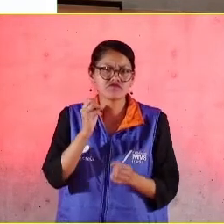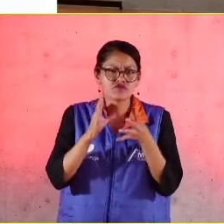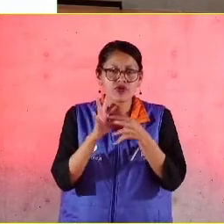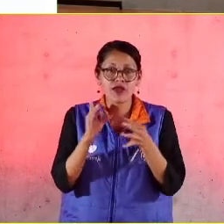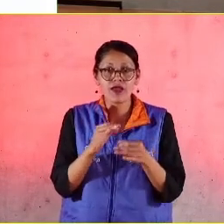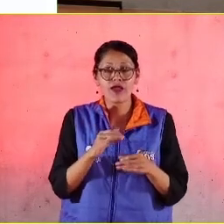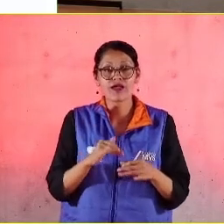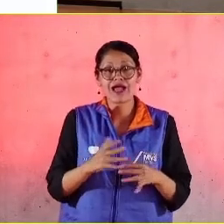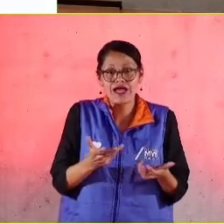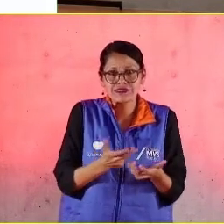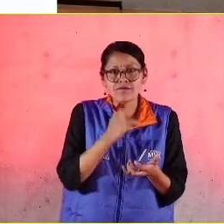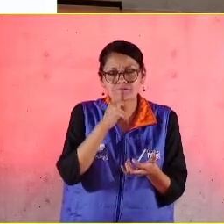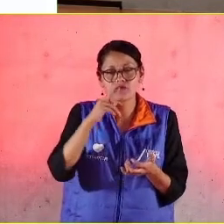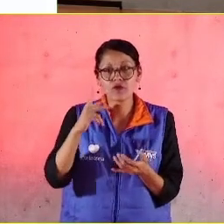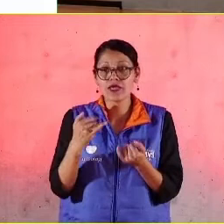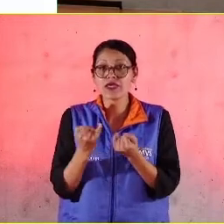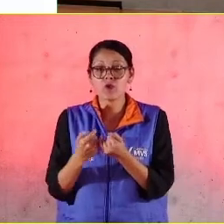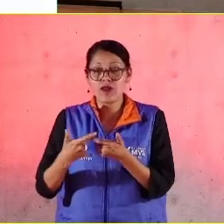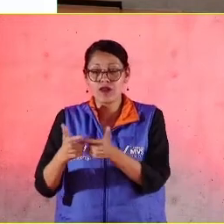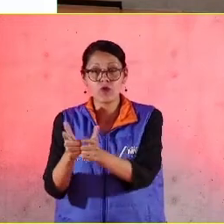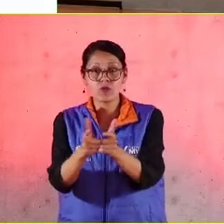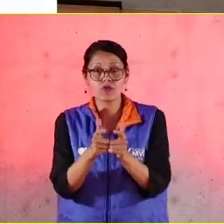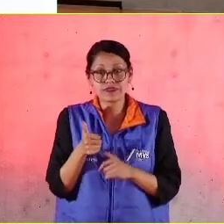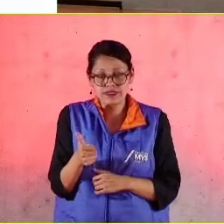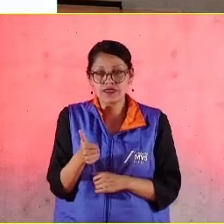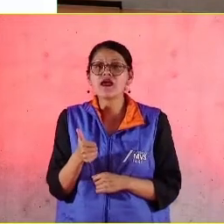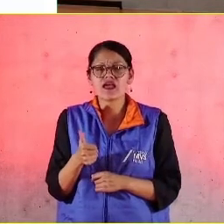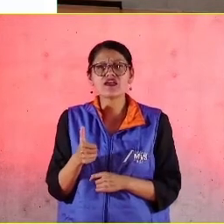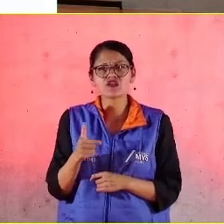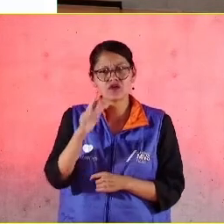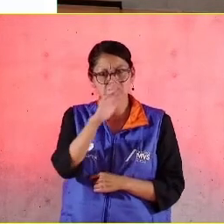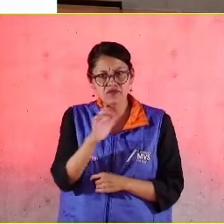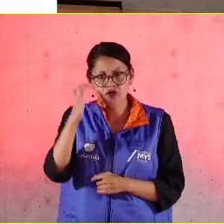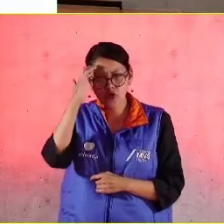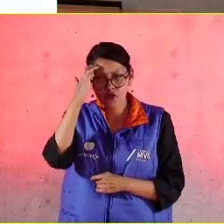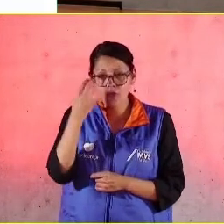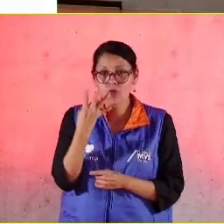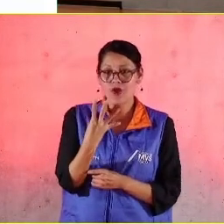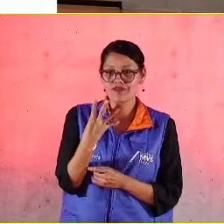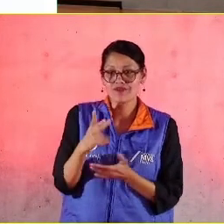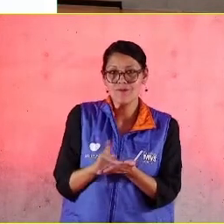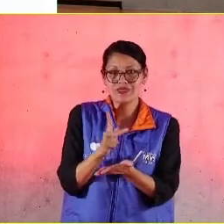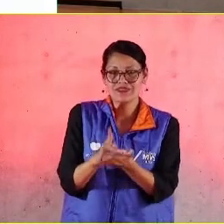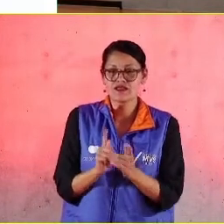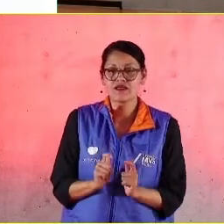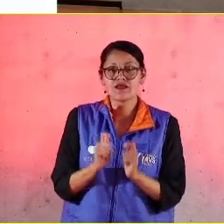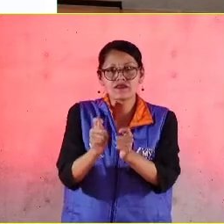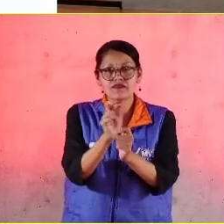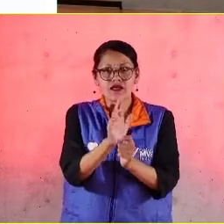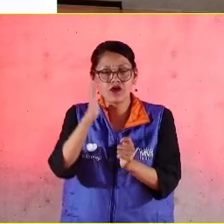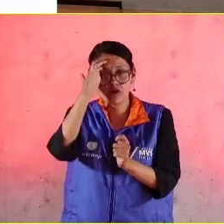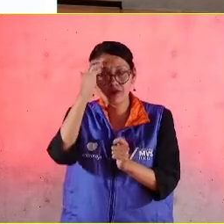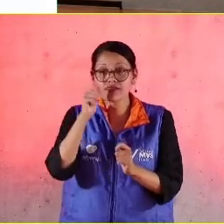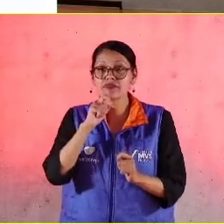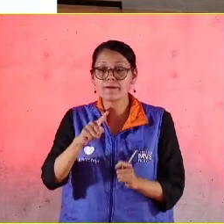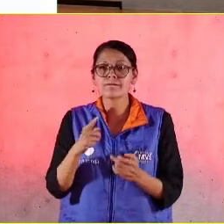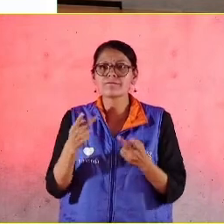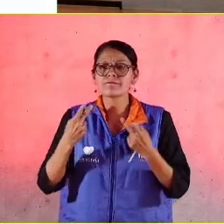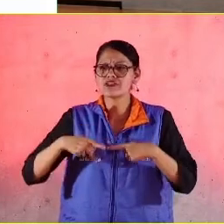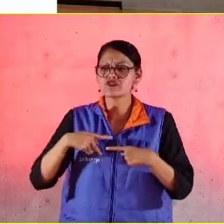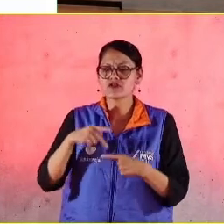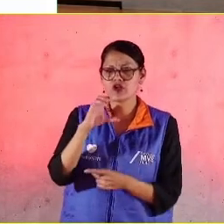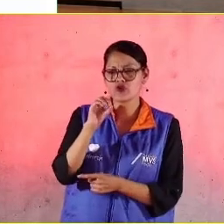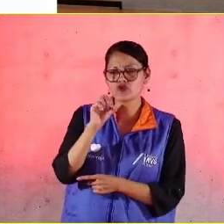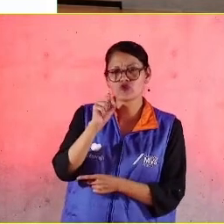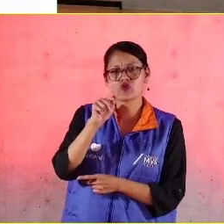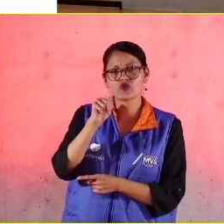quienes fueron reconocidos en las cuatro ceremonias de reconocimiento y también en el reconocimiento a los consultores,